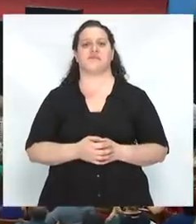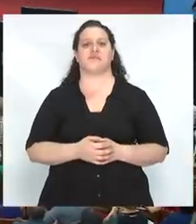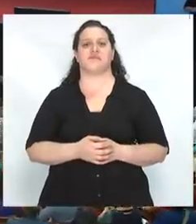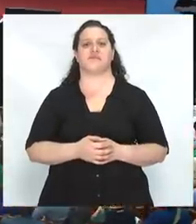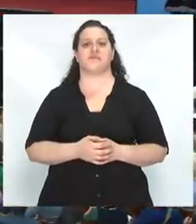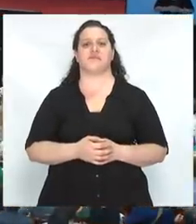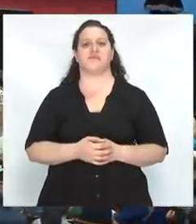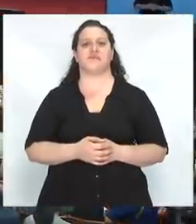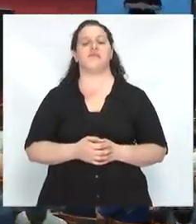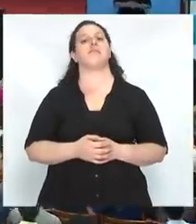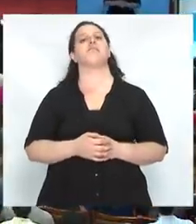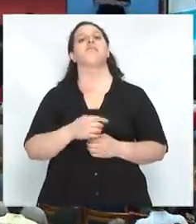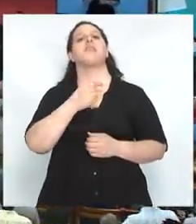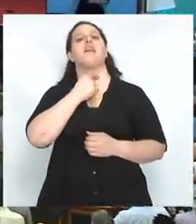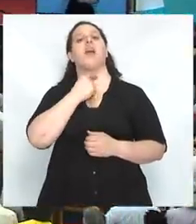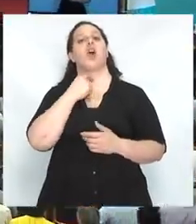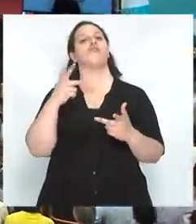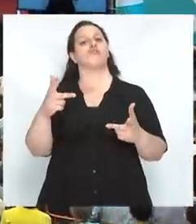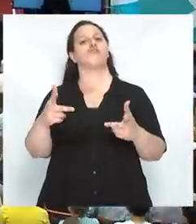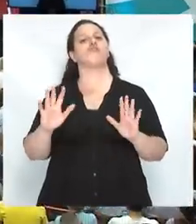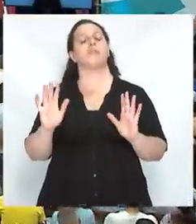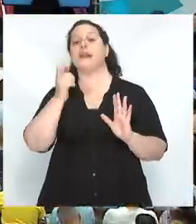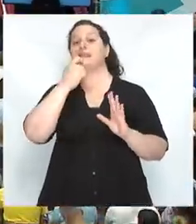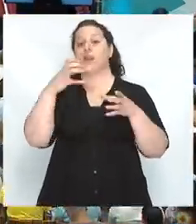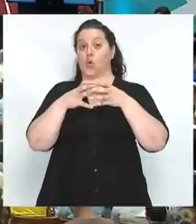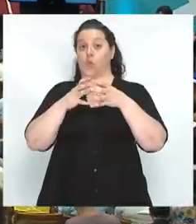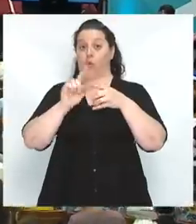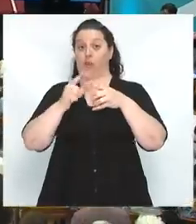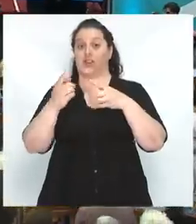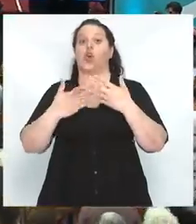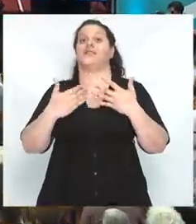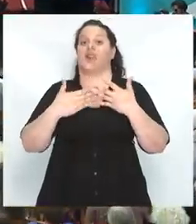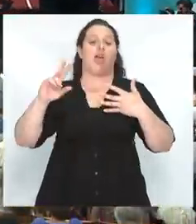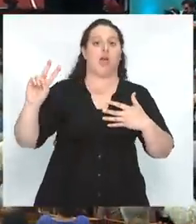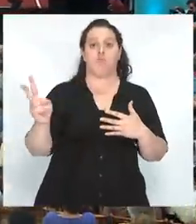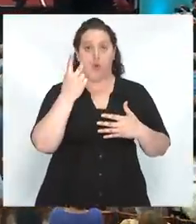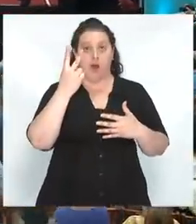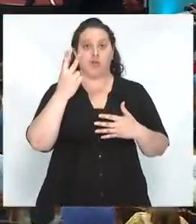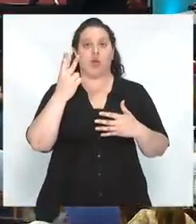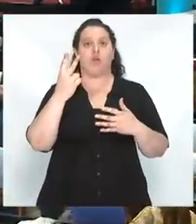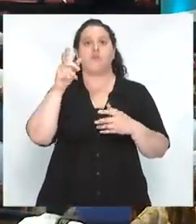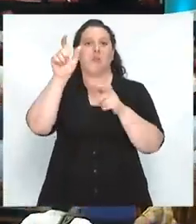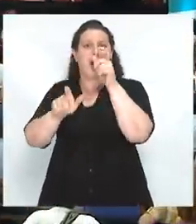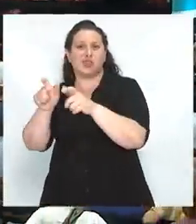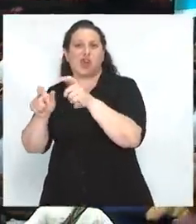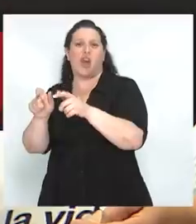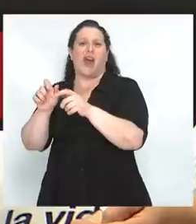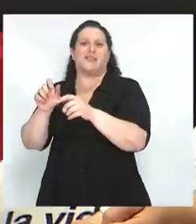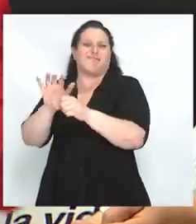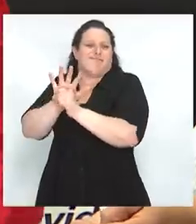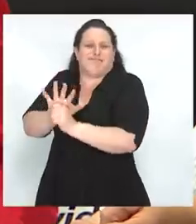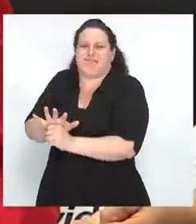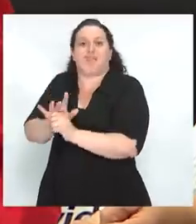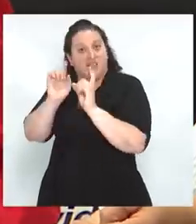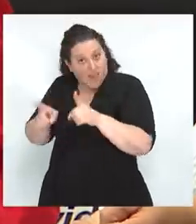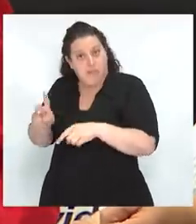Quiero plantear que si la izquierda ha muerto, han muerto también los explotados, han muerto las